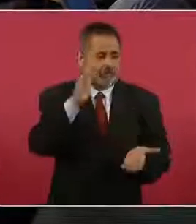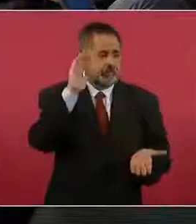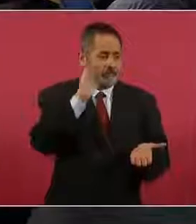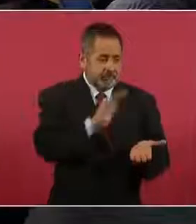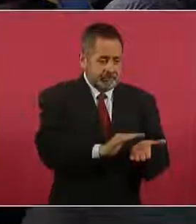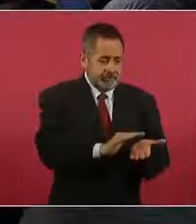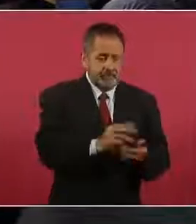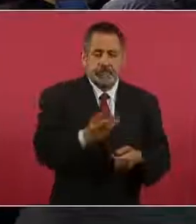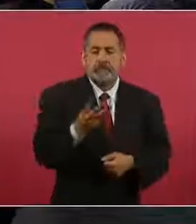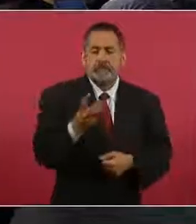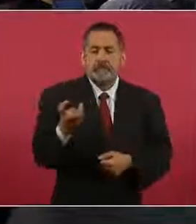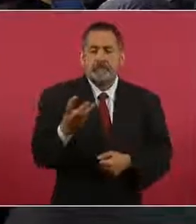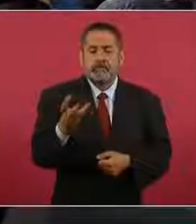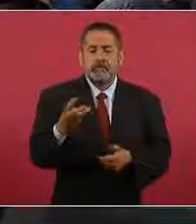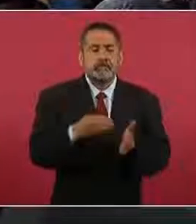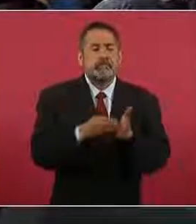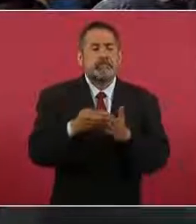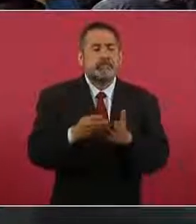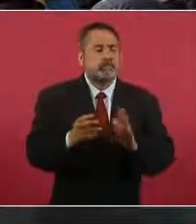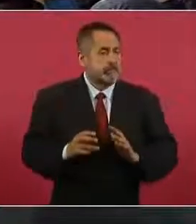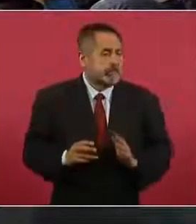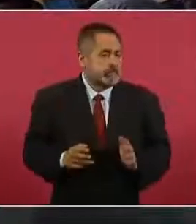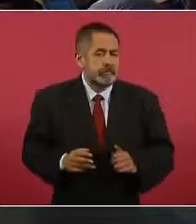trescientos millones.